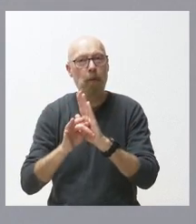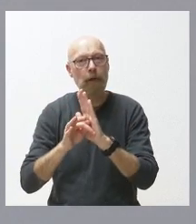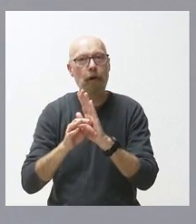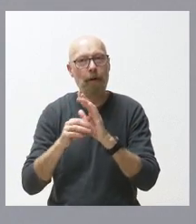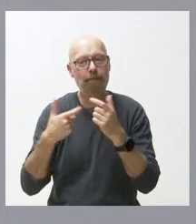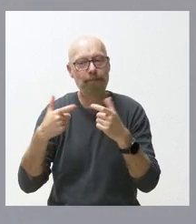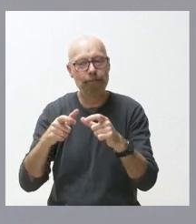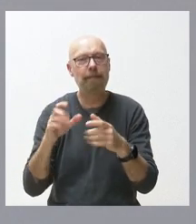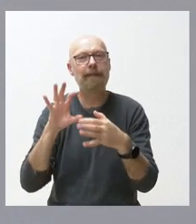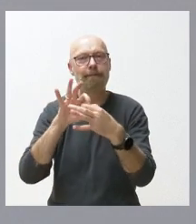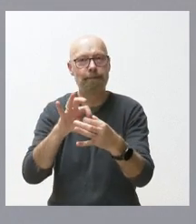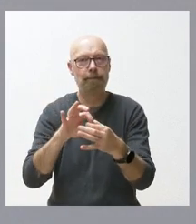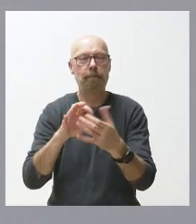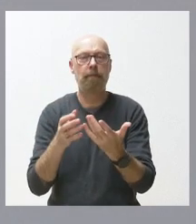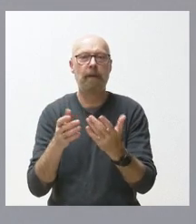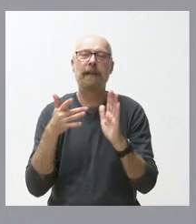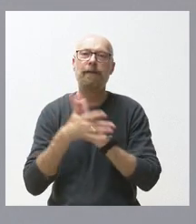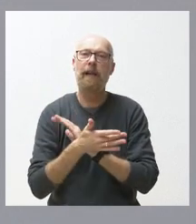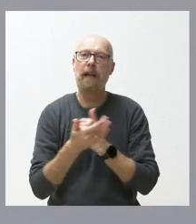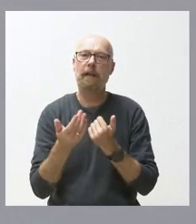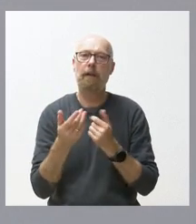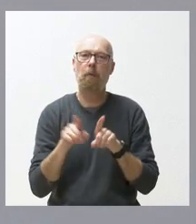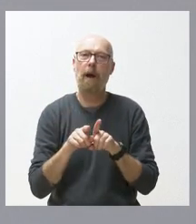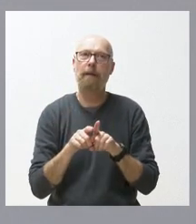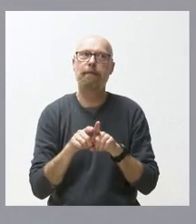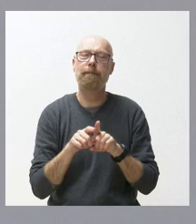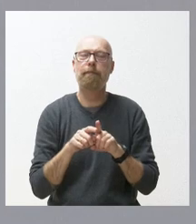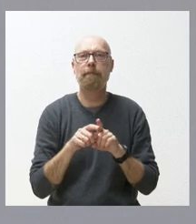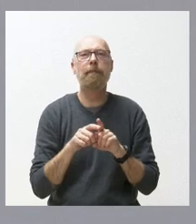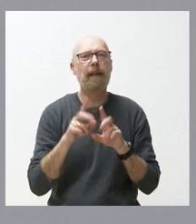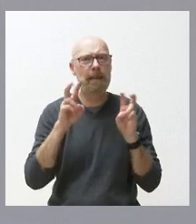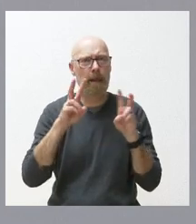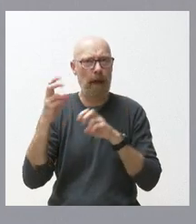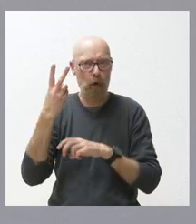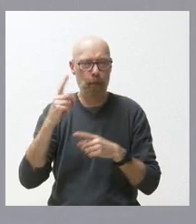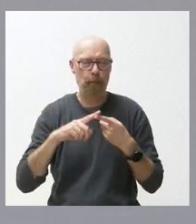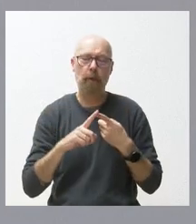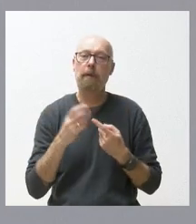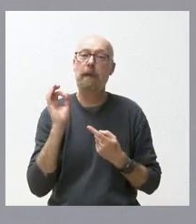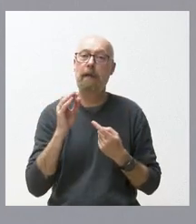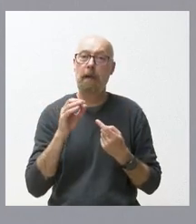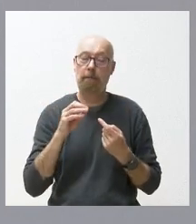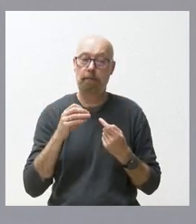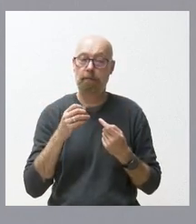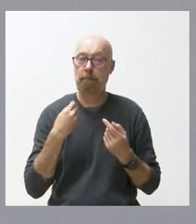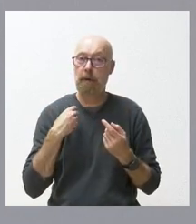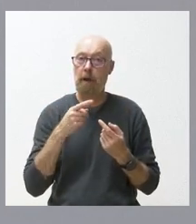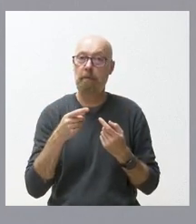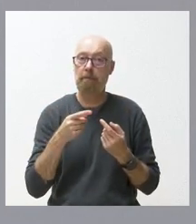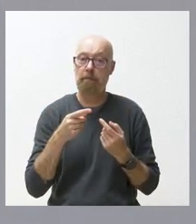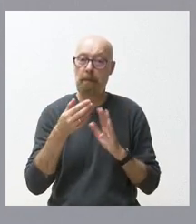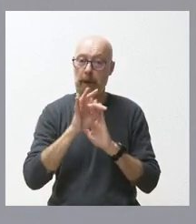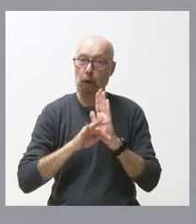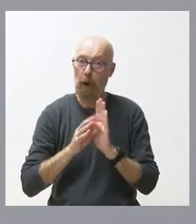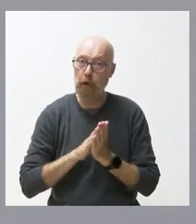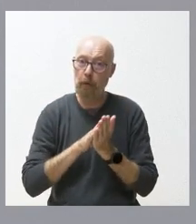de proyecto de presupuestos supone dos elementos ya encima de la mesa que solo puede ser devuelto al gobierno a